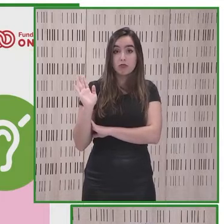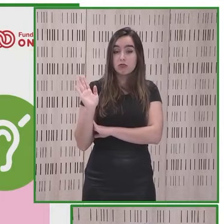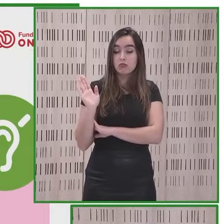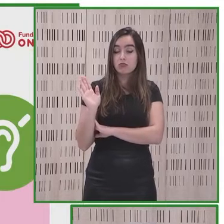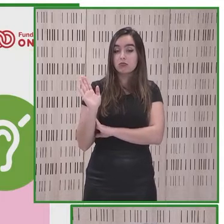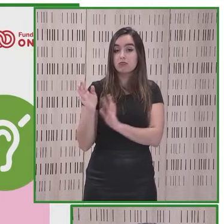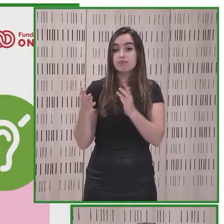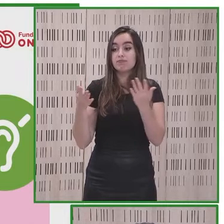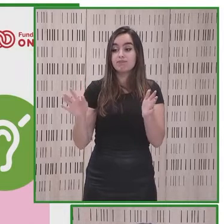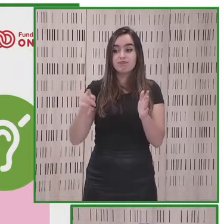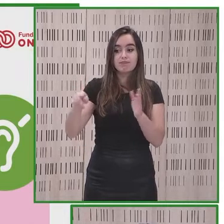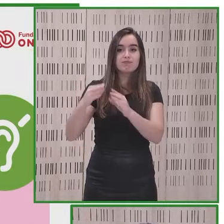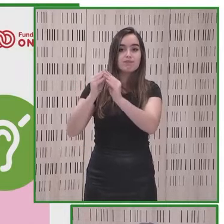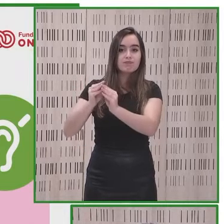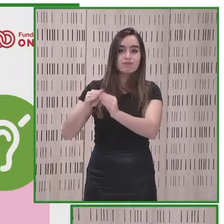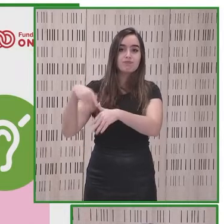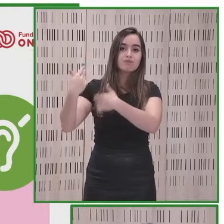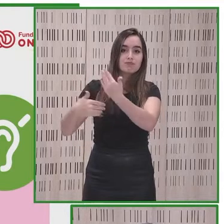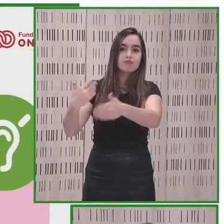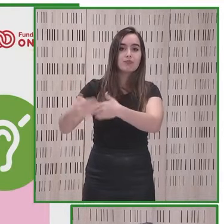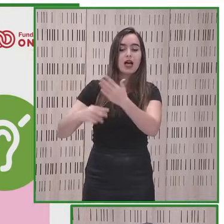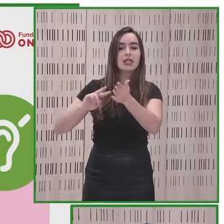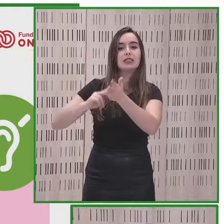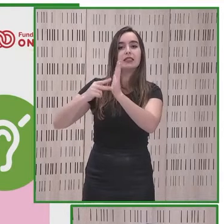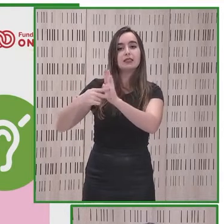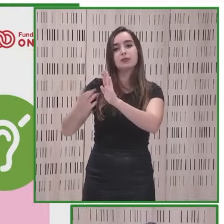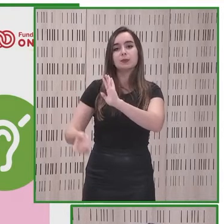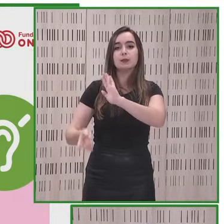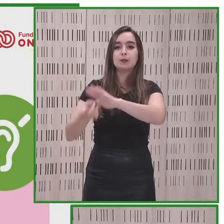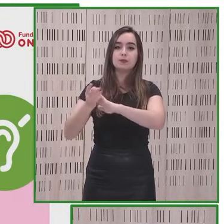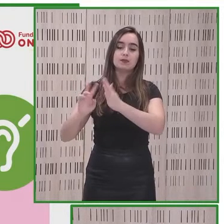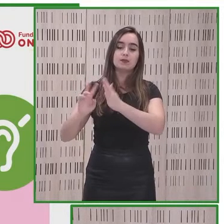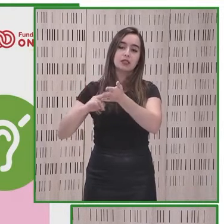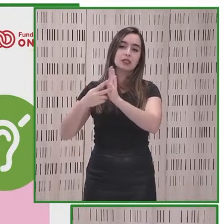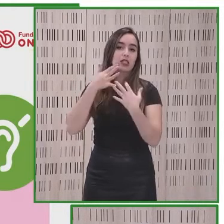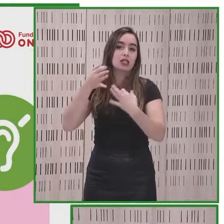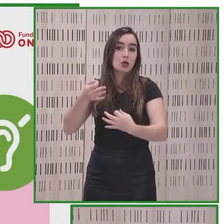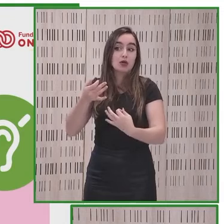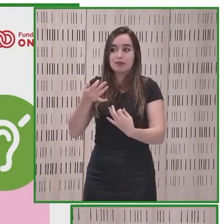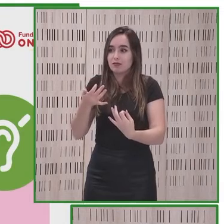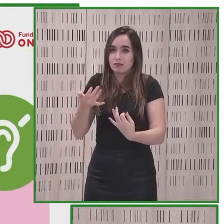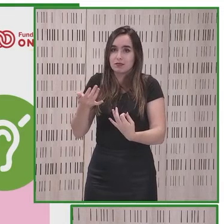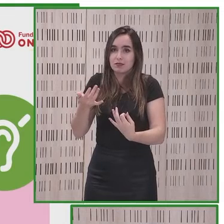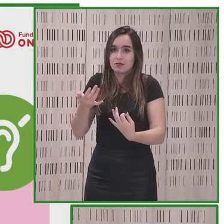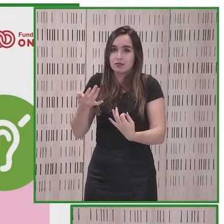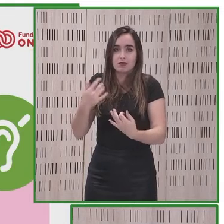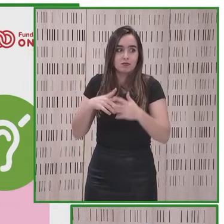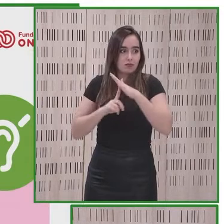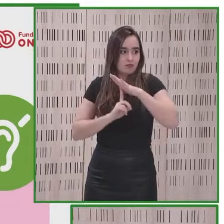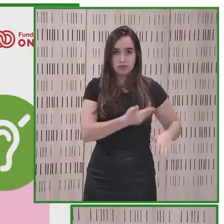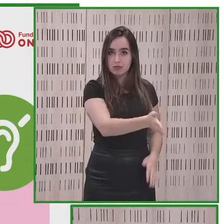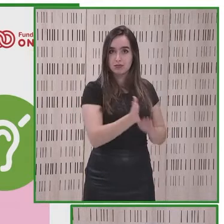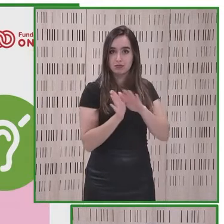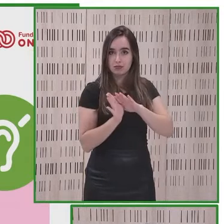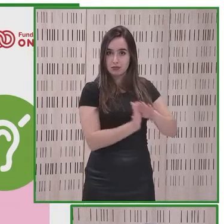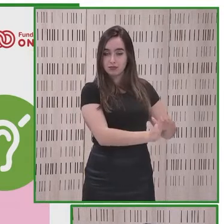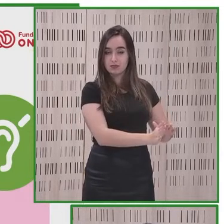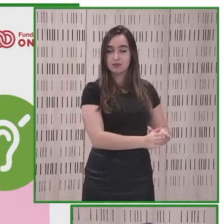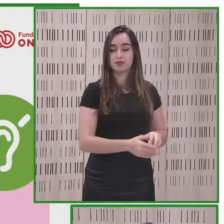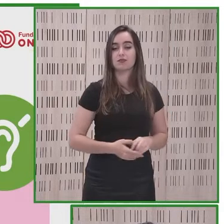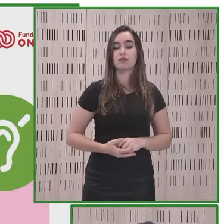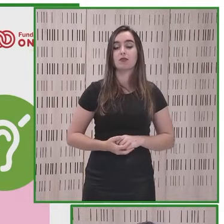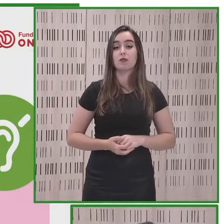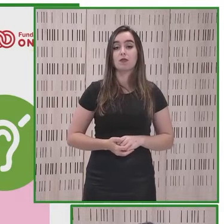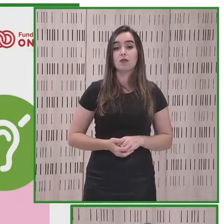acaban desarrollando algoritmos o sistemas de seguridad completamente que nos dejan ahora por